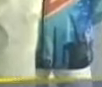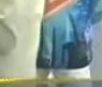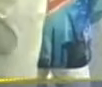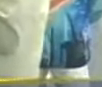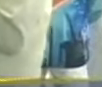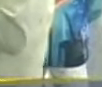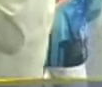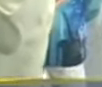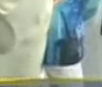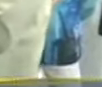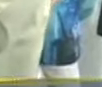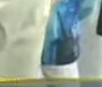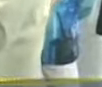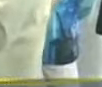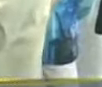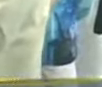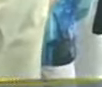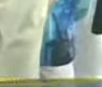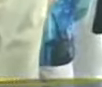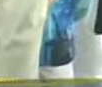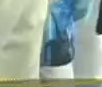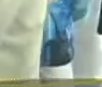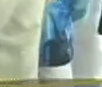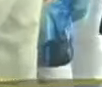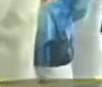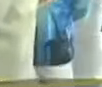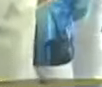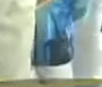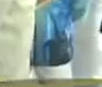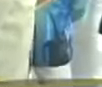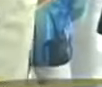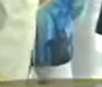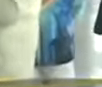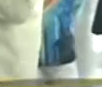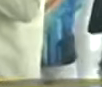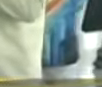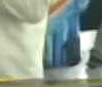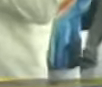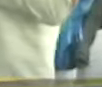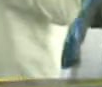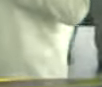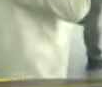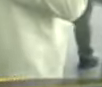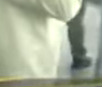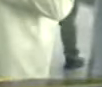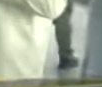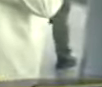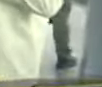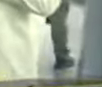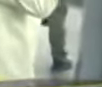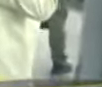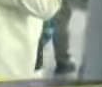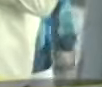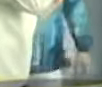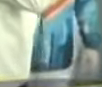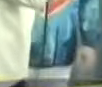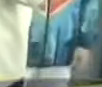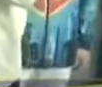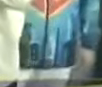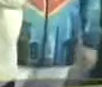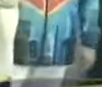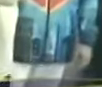felicito, pues Muchas gracias La felicito, me alegra haberla saludado y entregarles esta escuela para